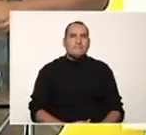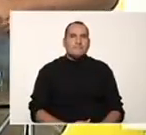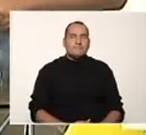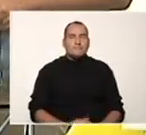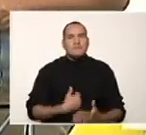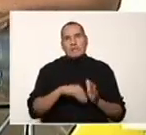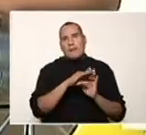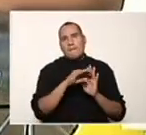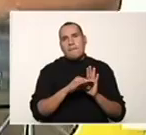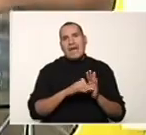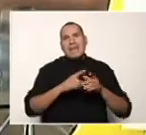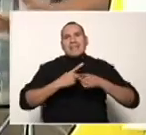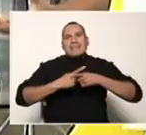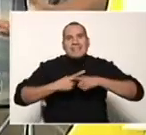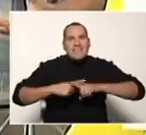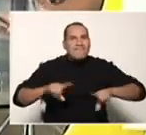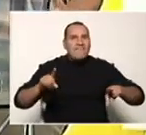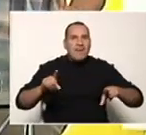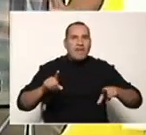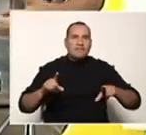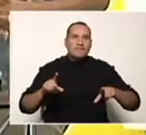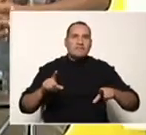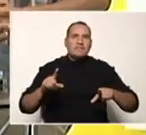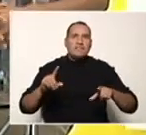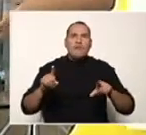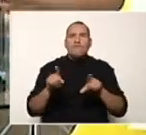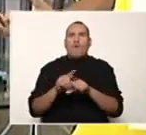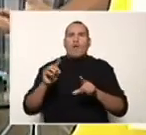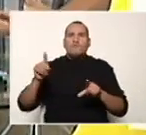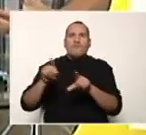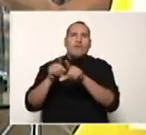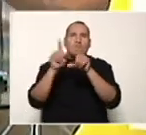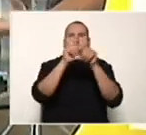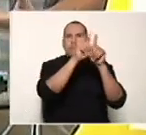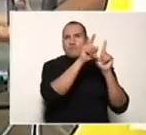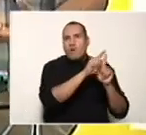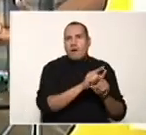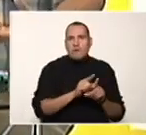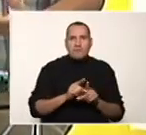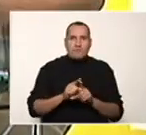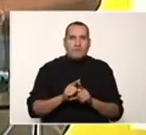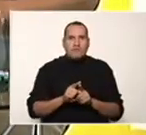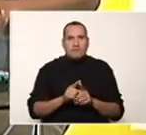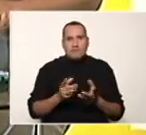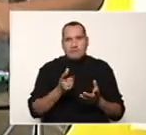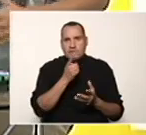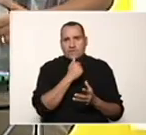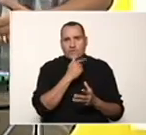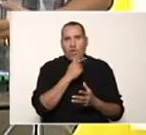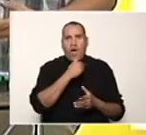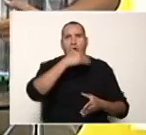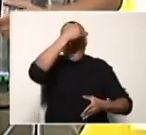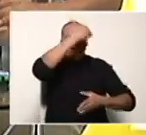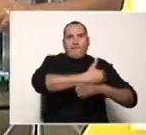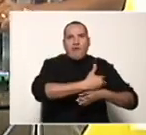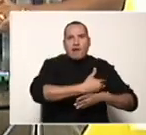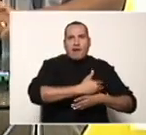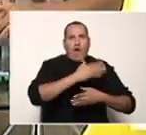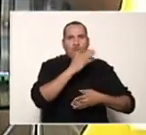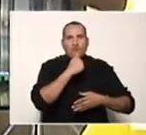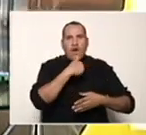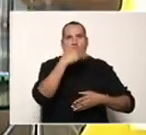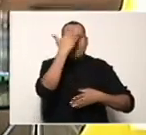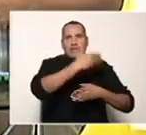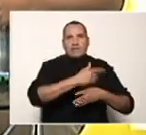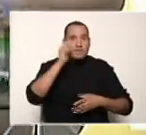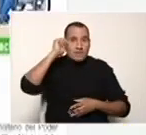en el programa, hacer diferente es algo común y yo creo que no hay límites cuando se quiere y cuando se demuestra además que se está interesado por un determinado